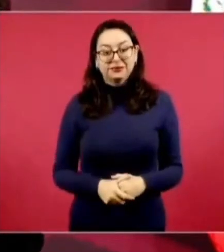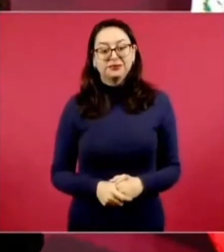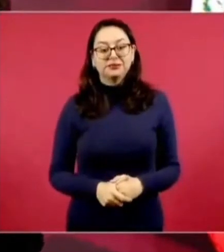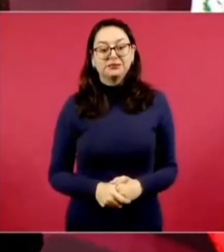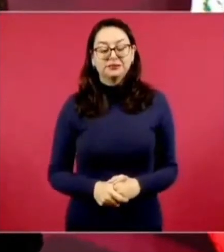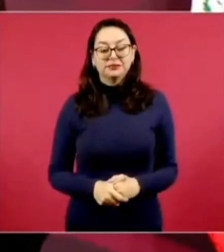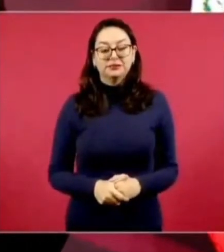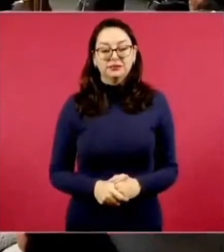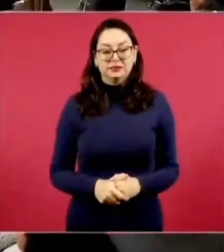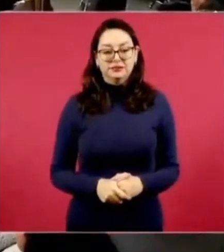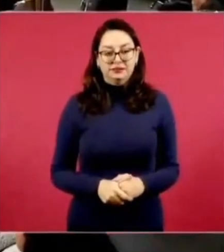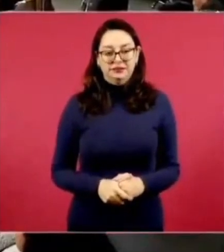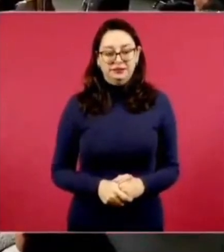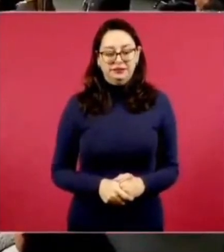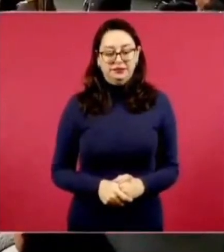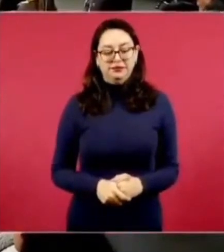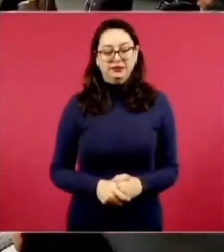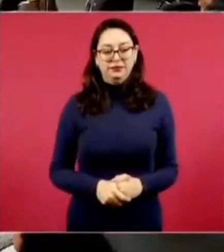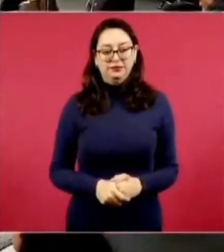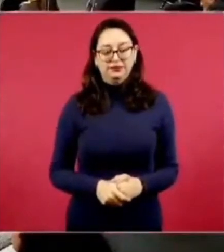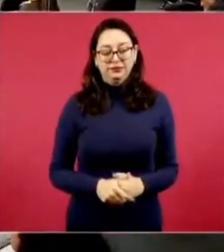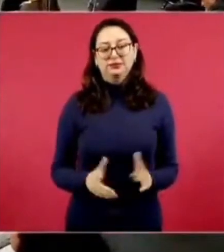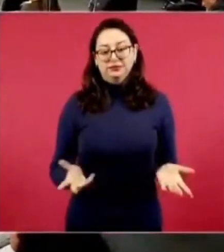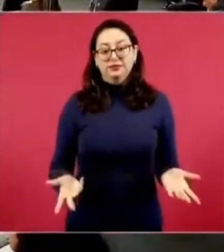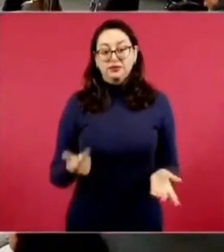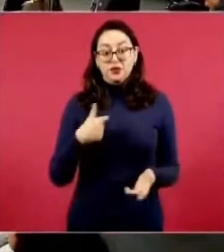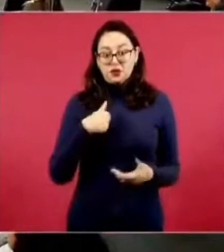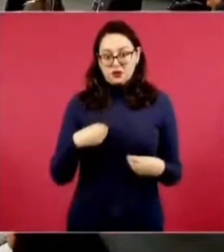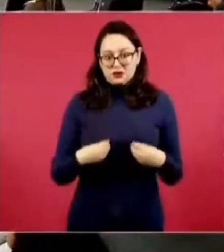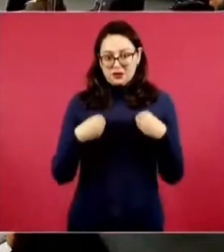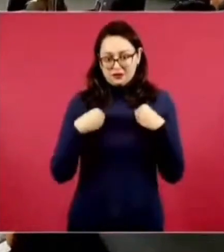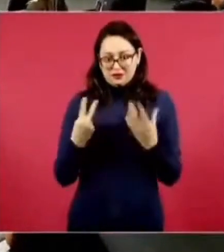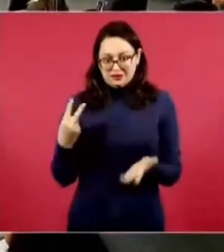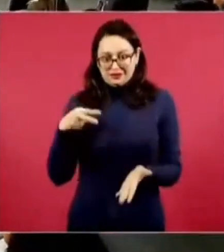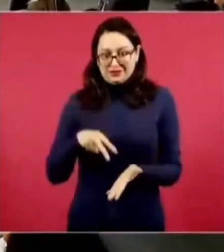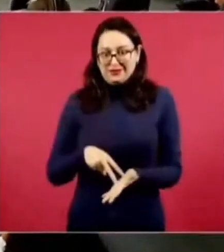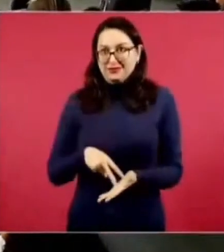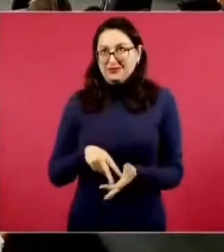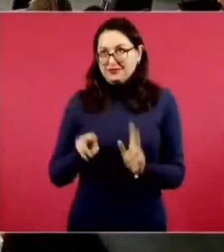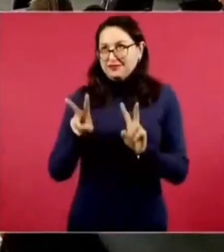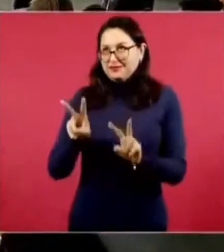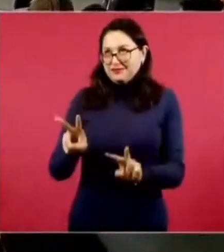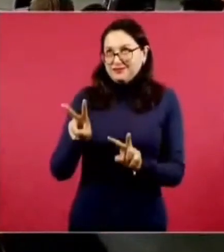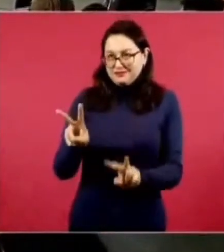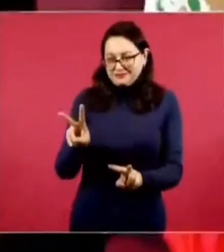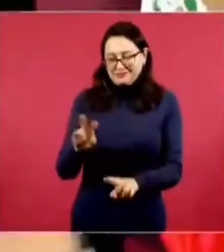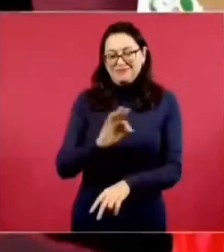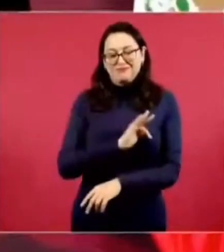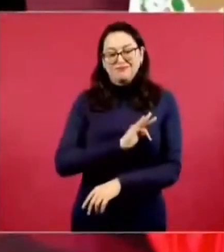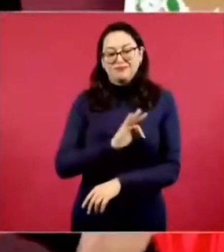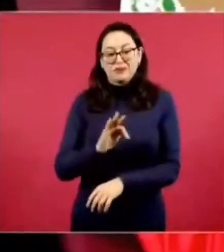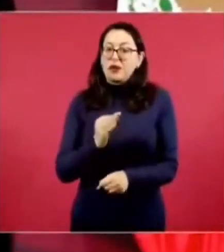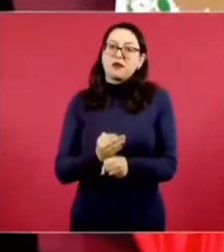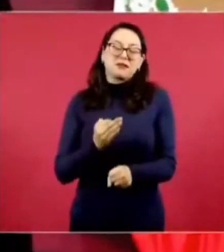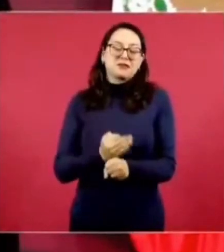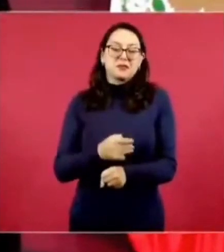entonces ya viviendo allá ya voy a tener posibilidad ahora no puedo